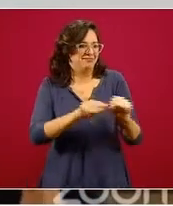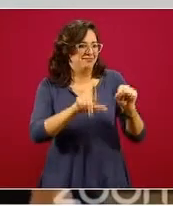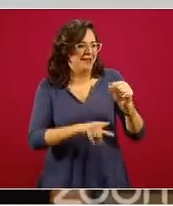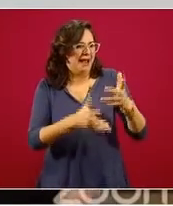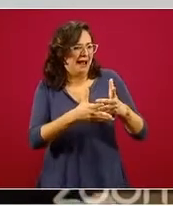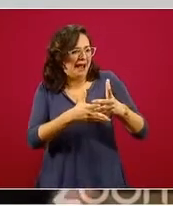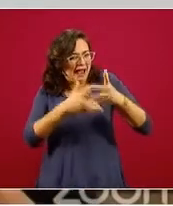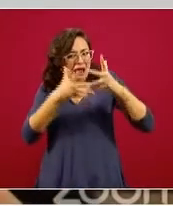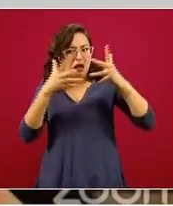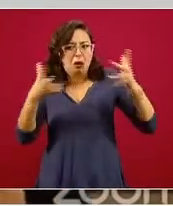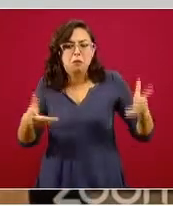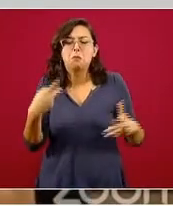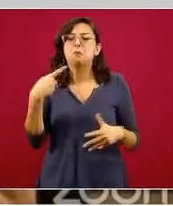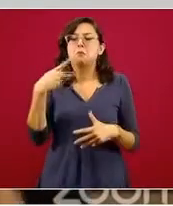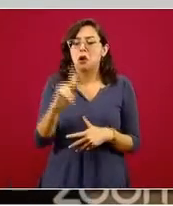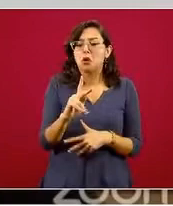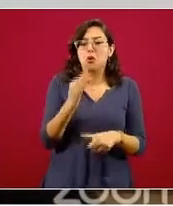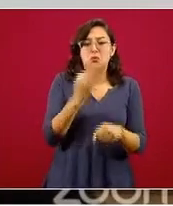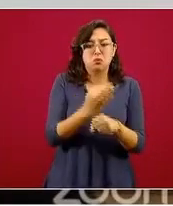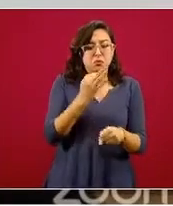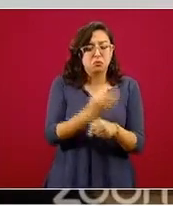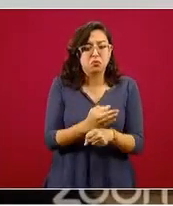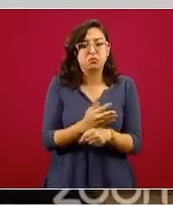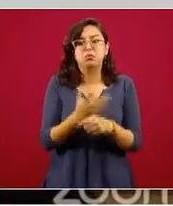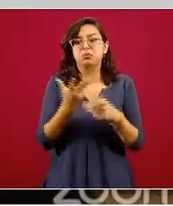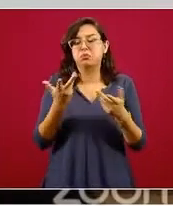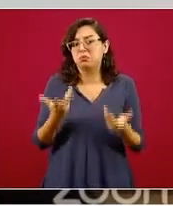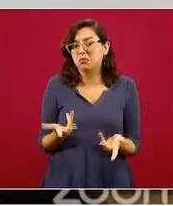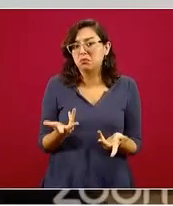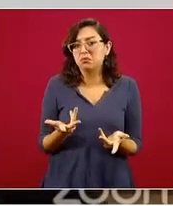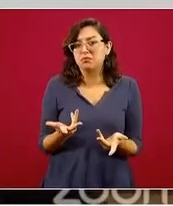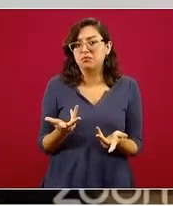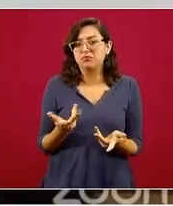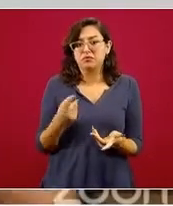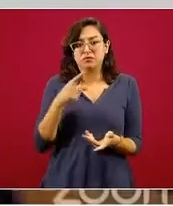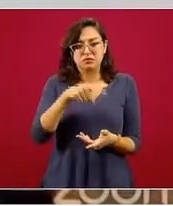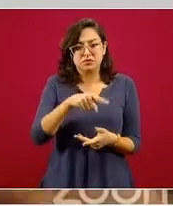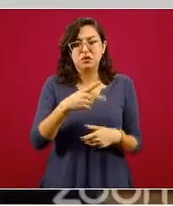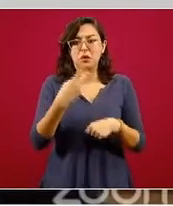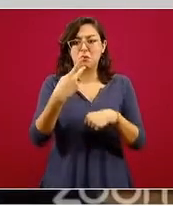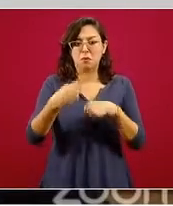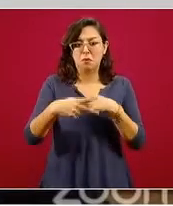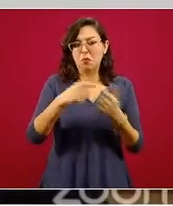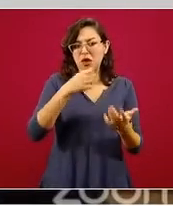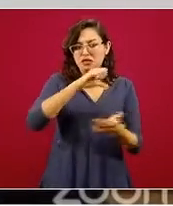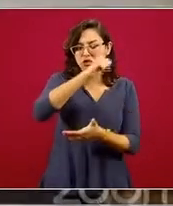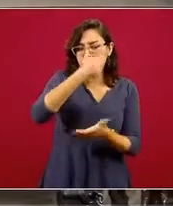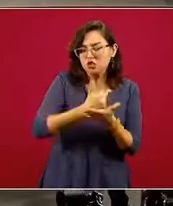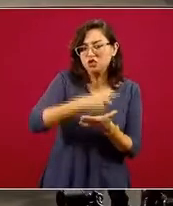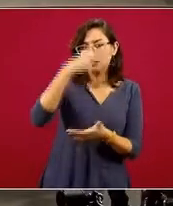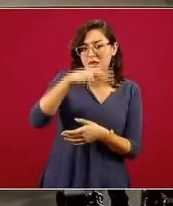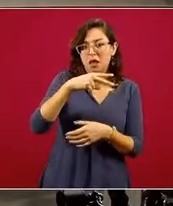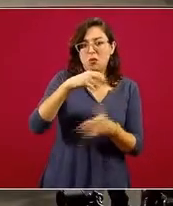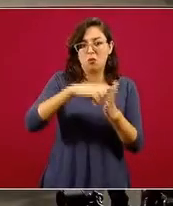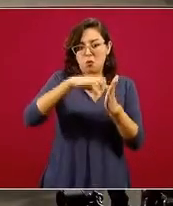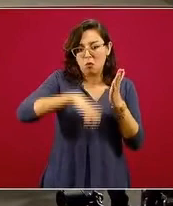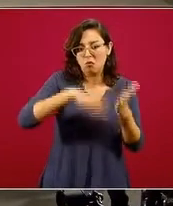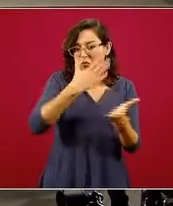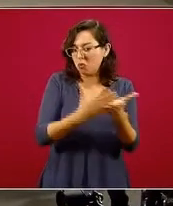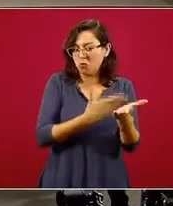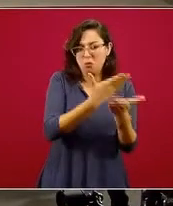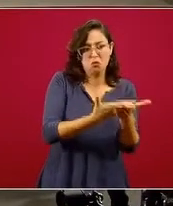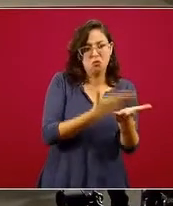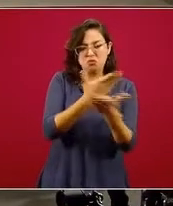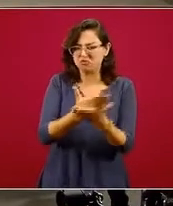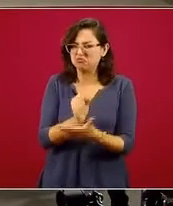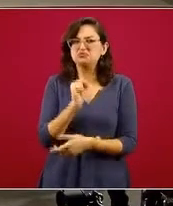en estos recintos, en estos lugares de riesgo, como la Ciudad de México lo está planteando.